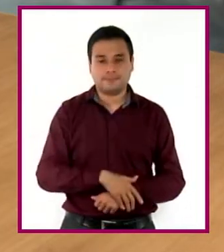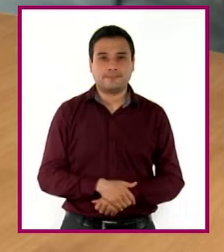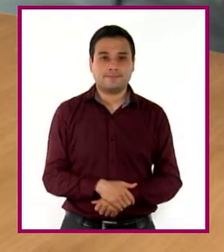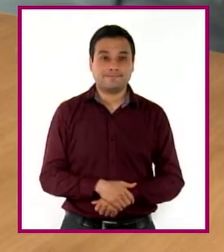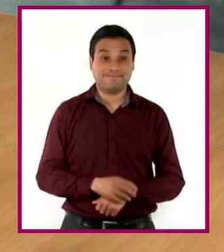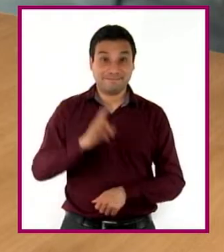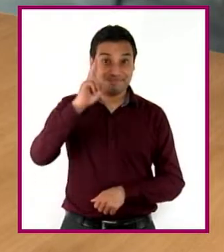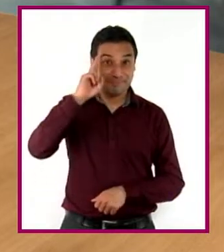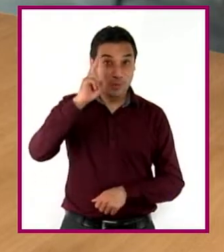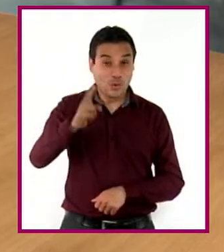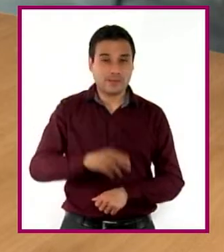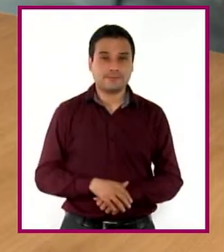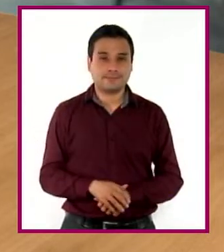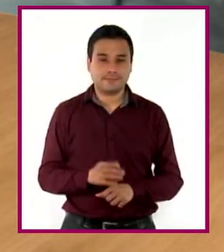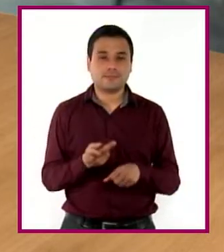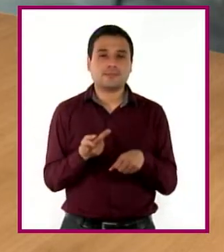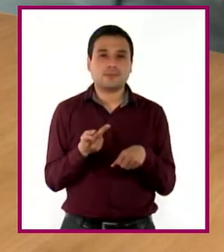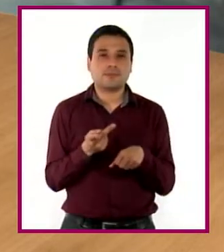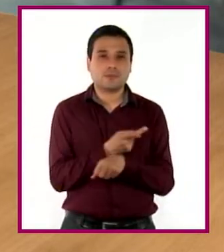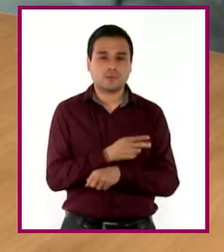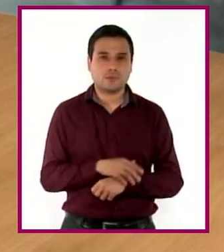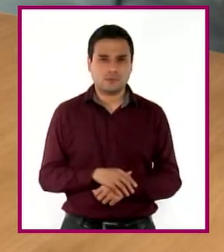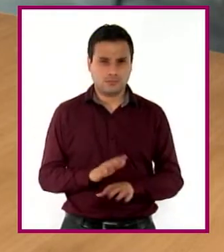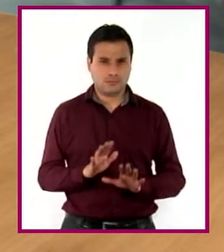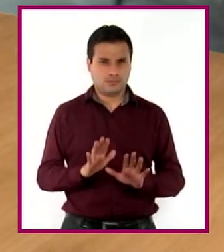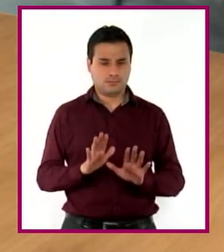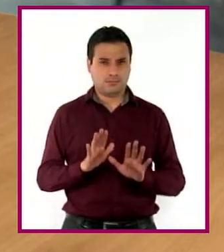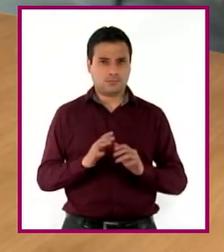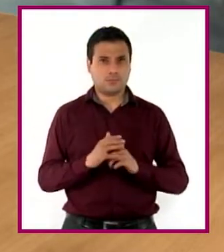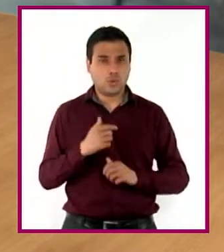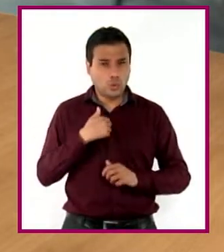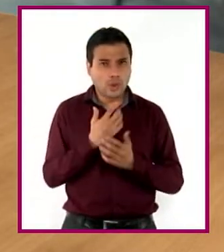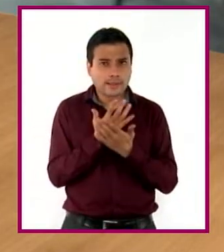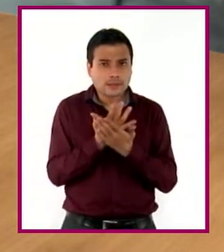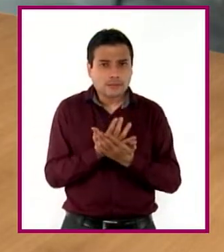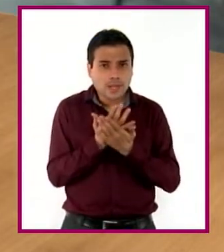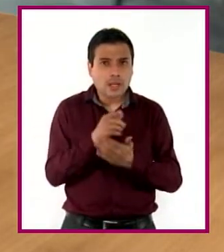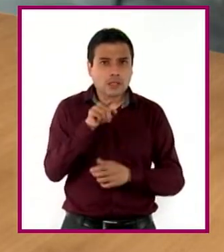Hola, Emi. ¿Qué pasó? ¿Cómo que qué pasó? Me quedé esperando.